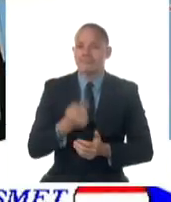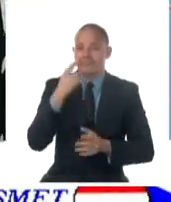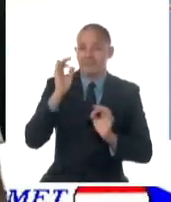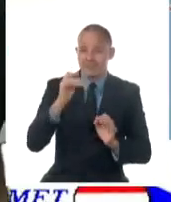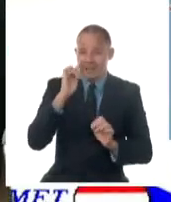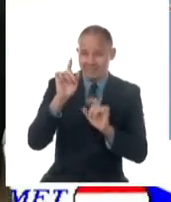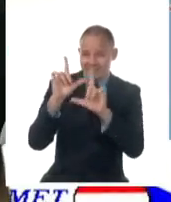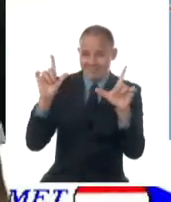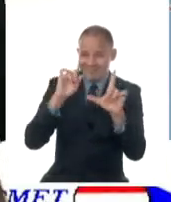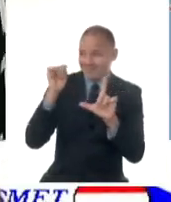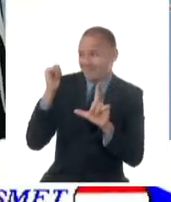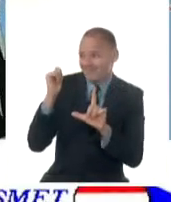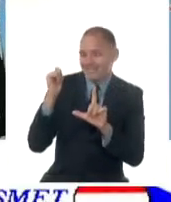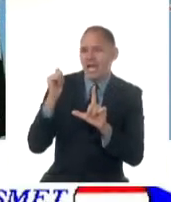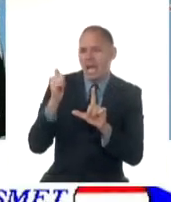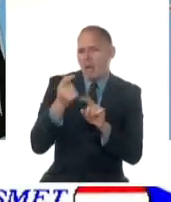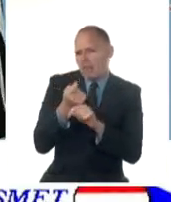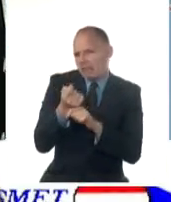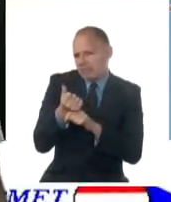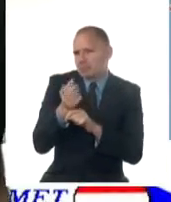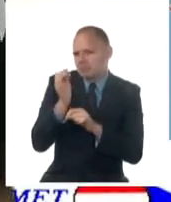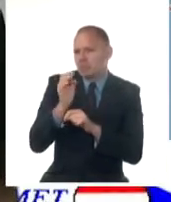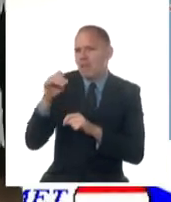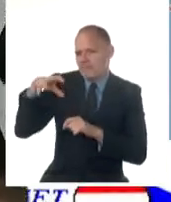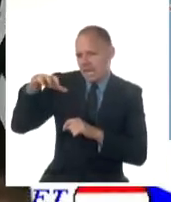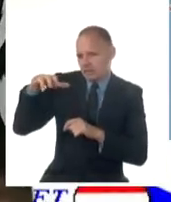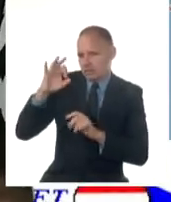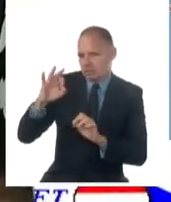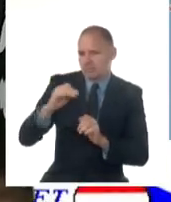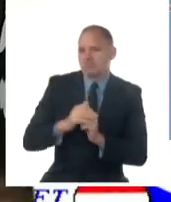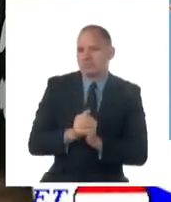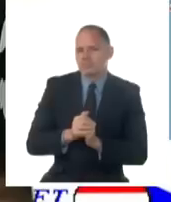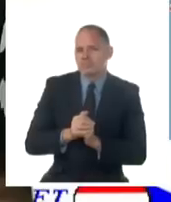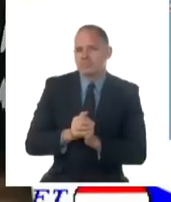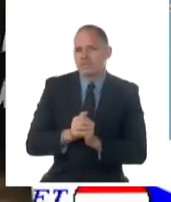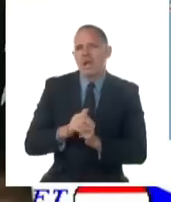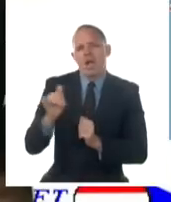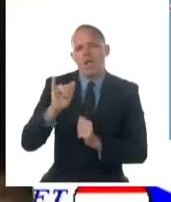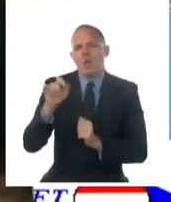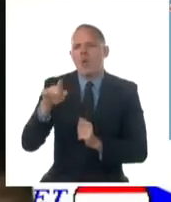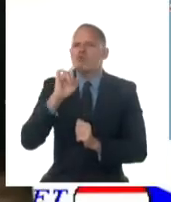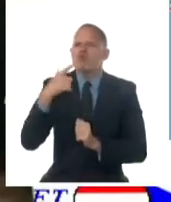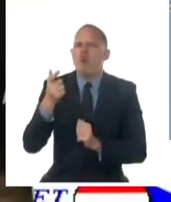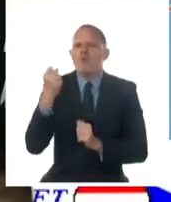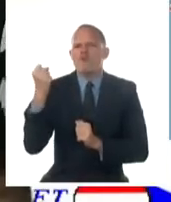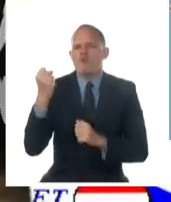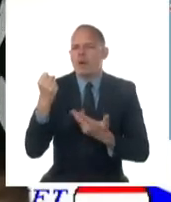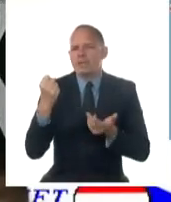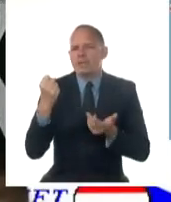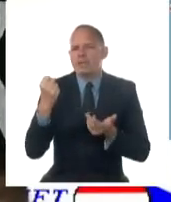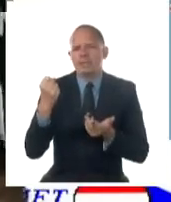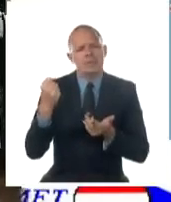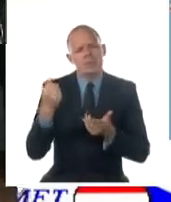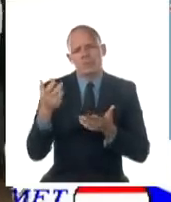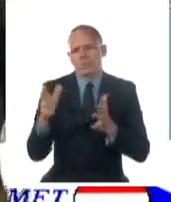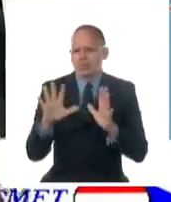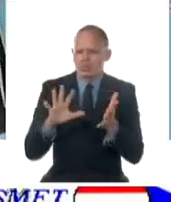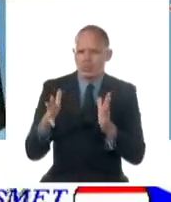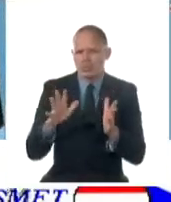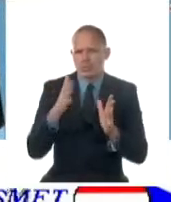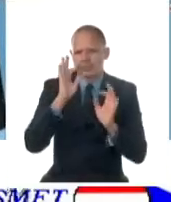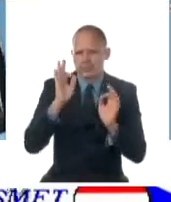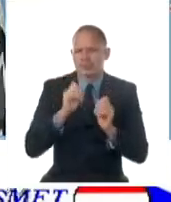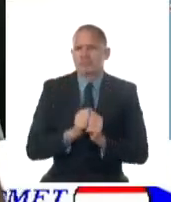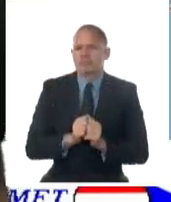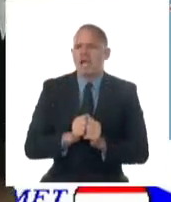que se aproximará al occidente de nuestro territorio y se mantiene con una presión mínima de 1.002 hectopascal y se mueve